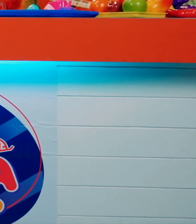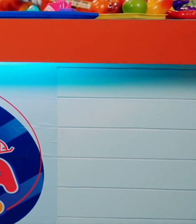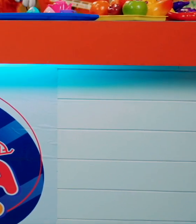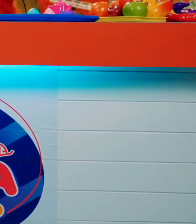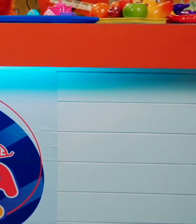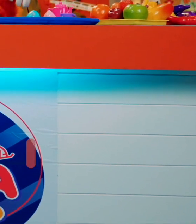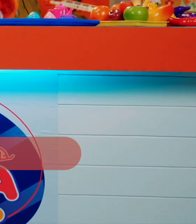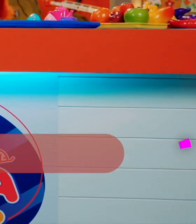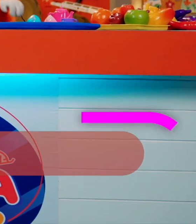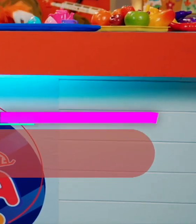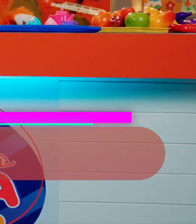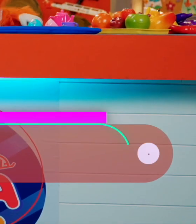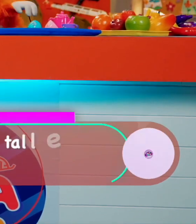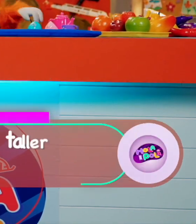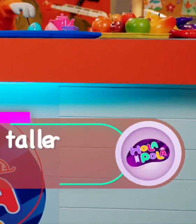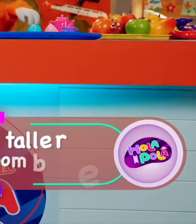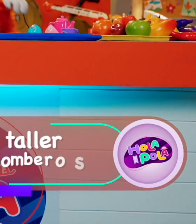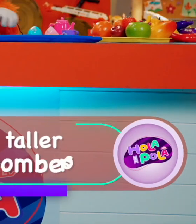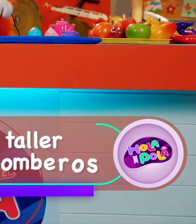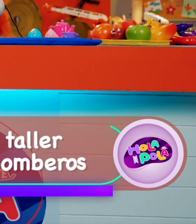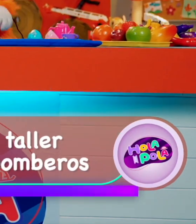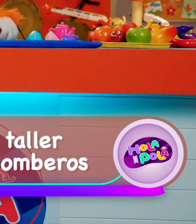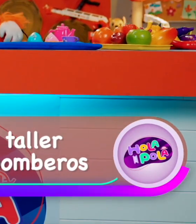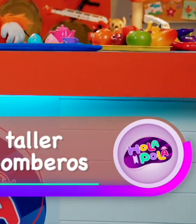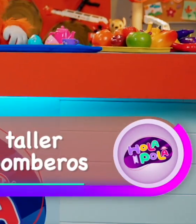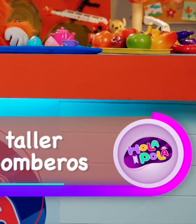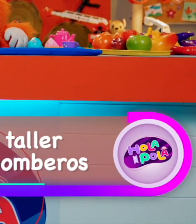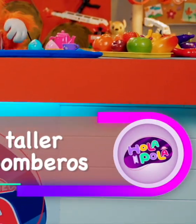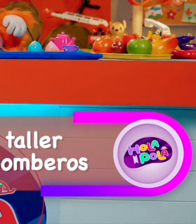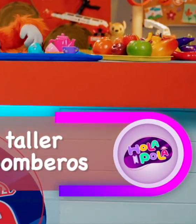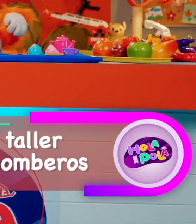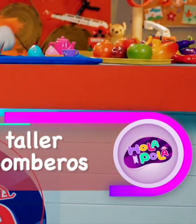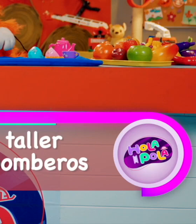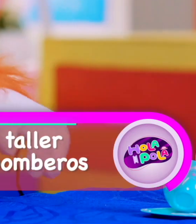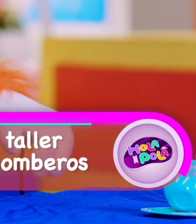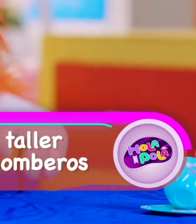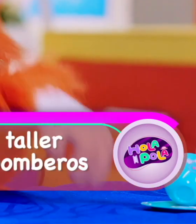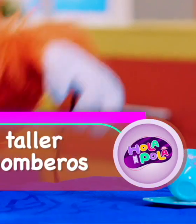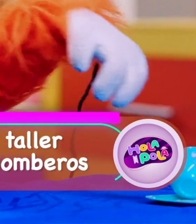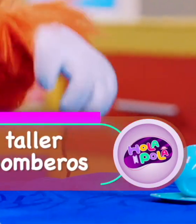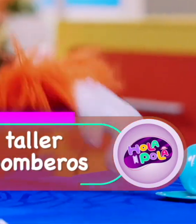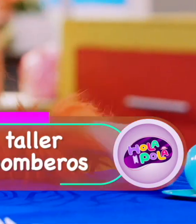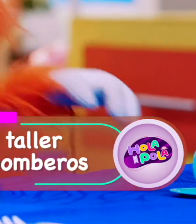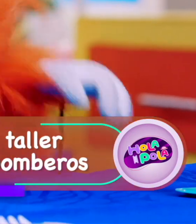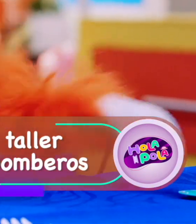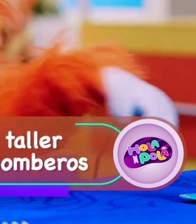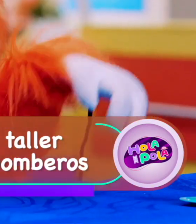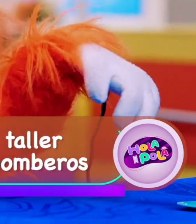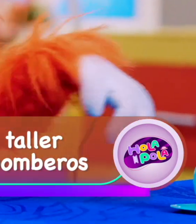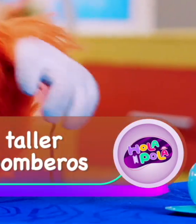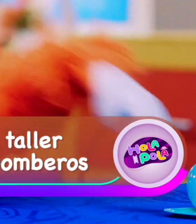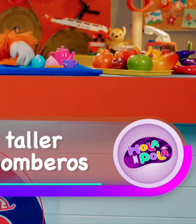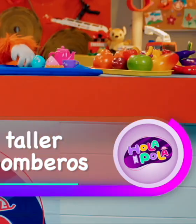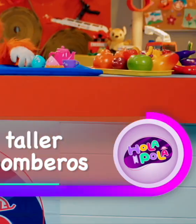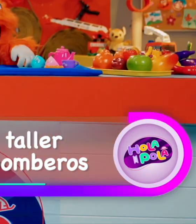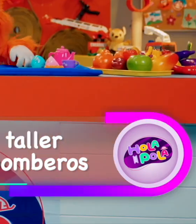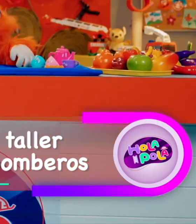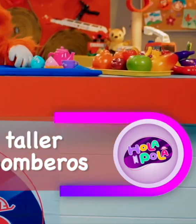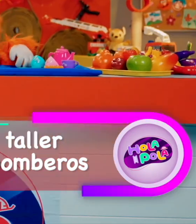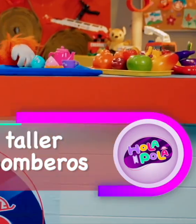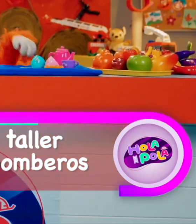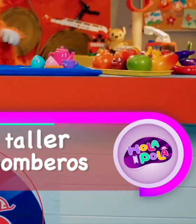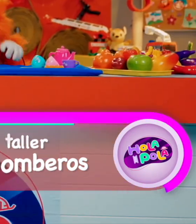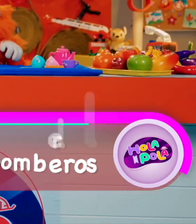¡Papas y sachichas! ¡Yo quiero comer! ¡Hamburguesa y pizza! ¡O do po do kiel!